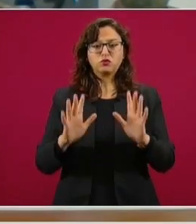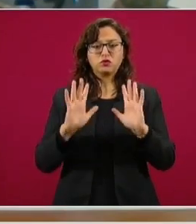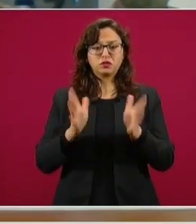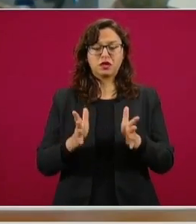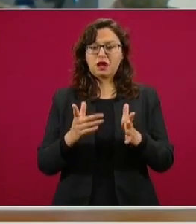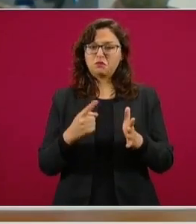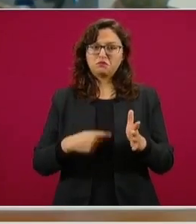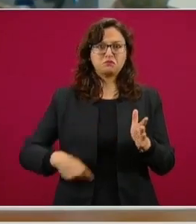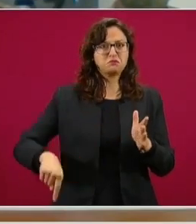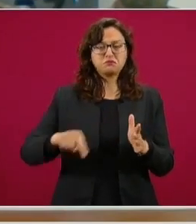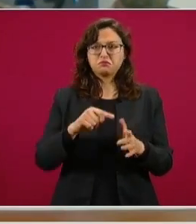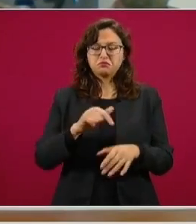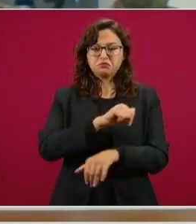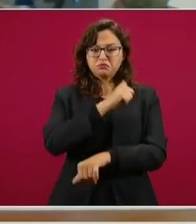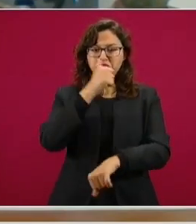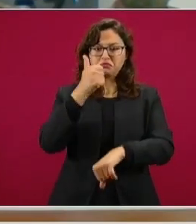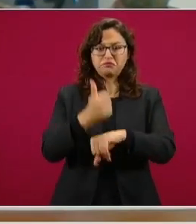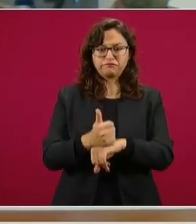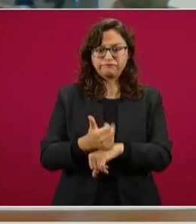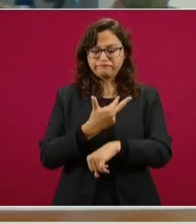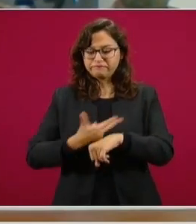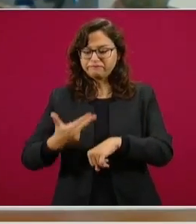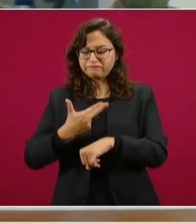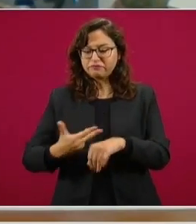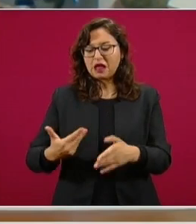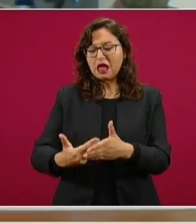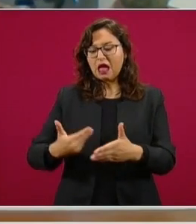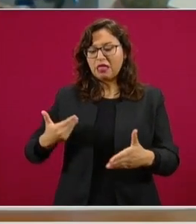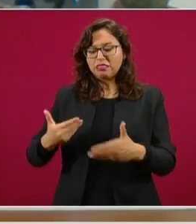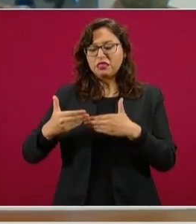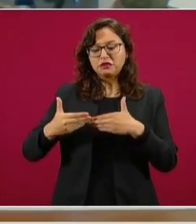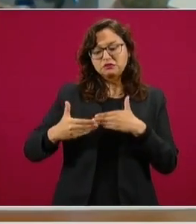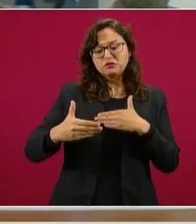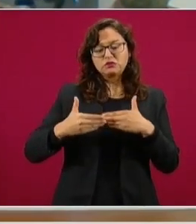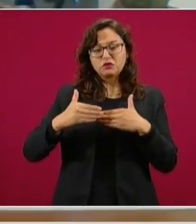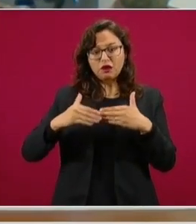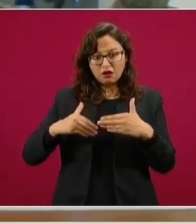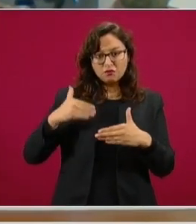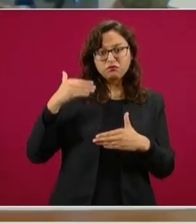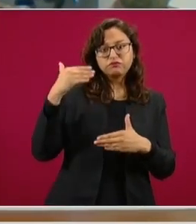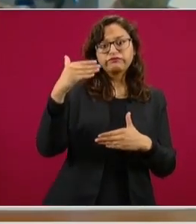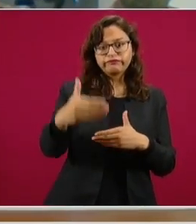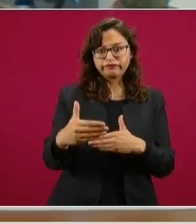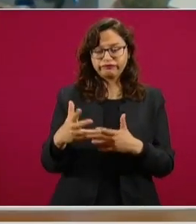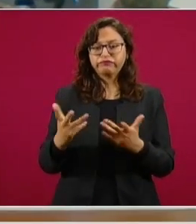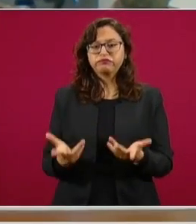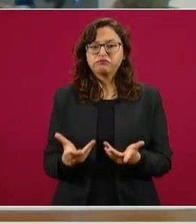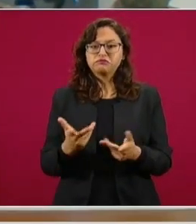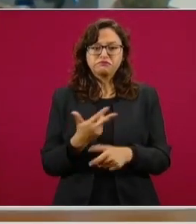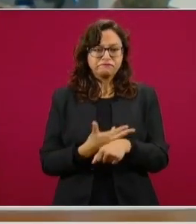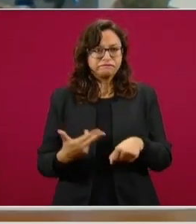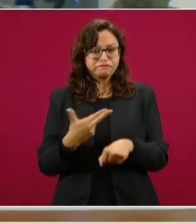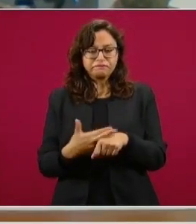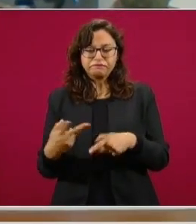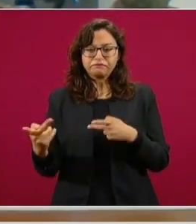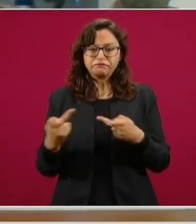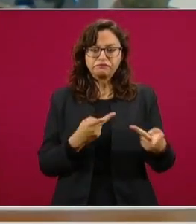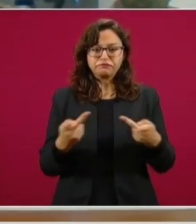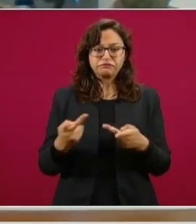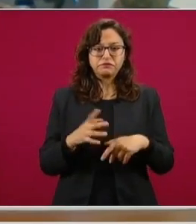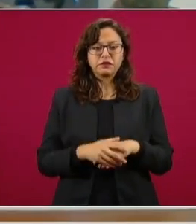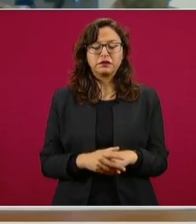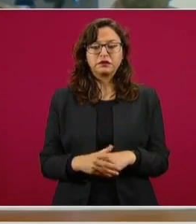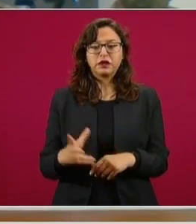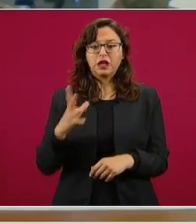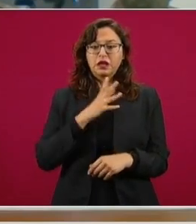para tomar las acciones antes, durante y después del meteoro. Se encuentra conmigo el jefe de Estado Mayor